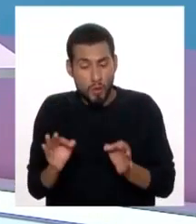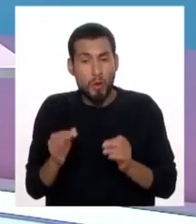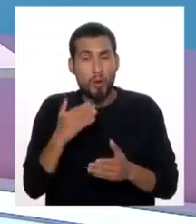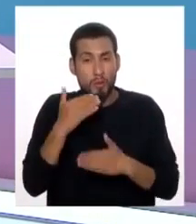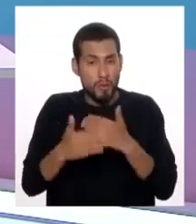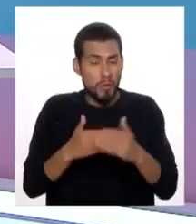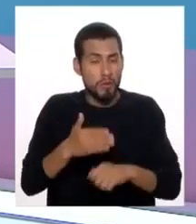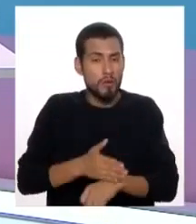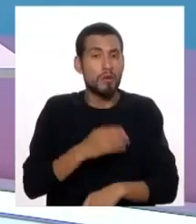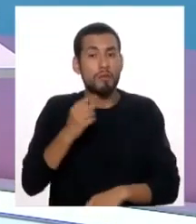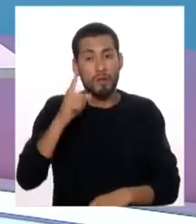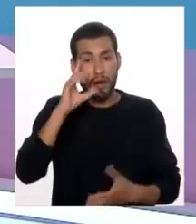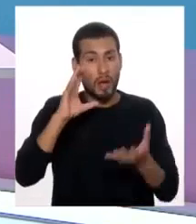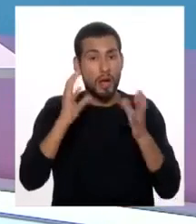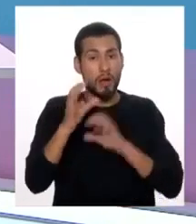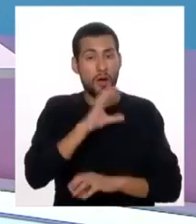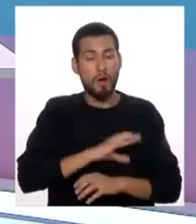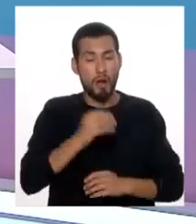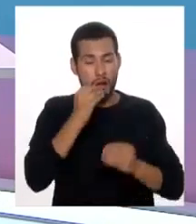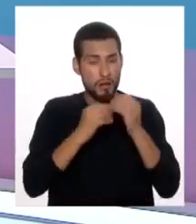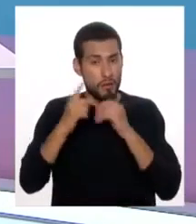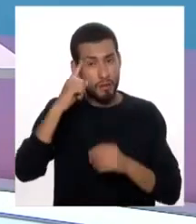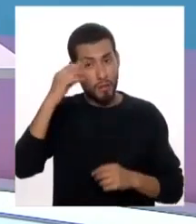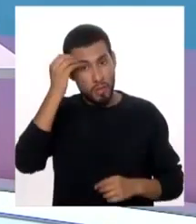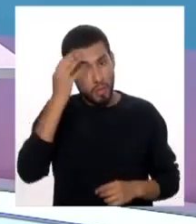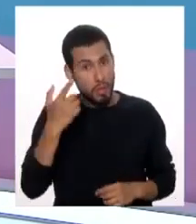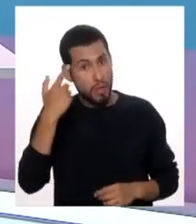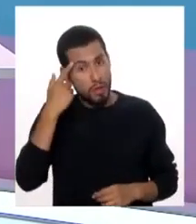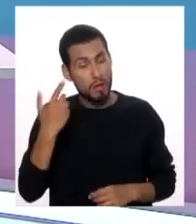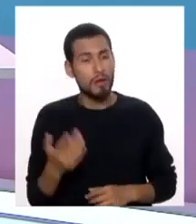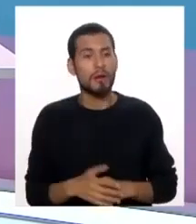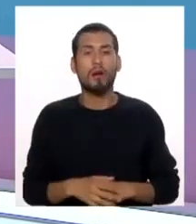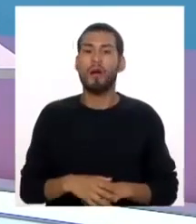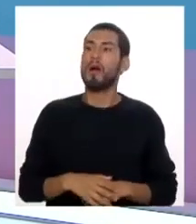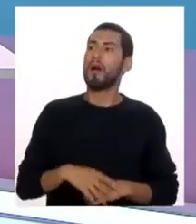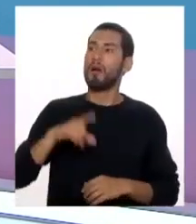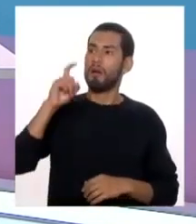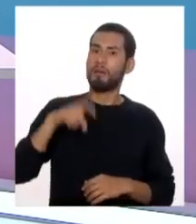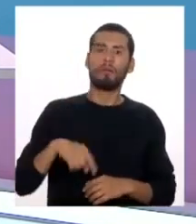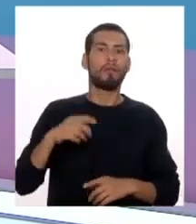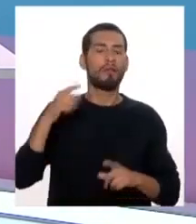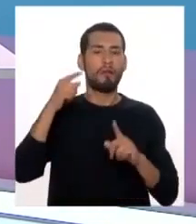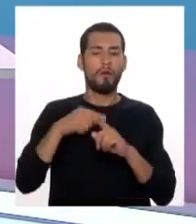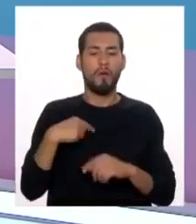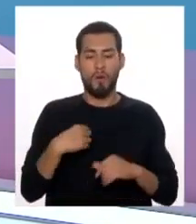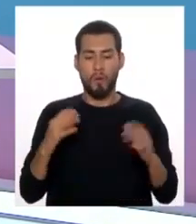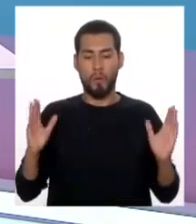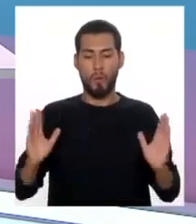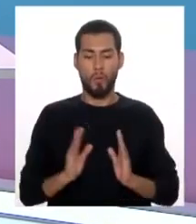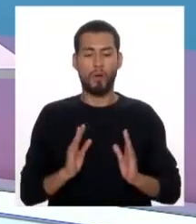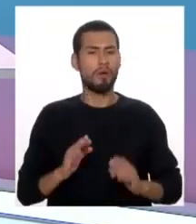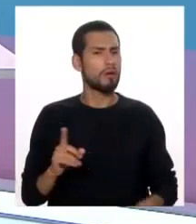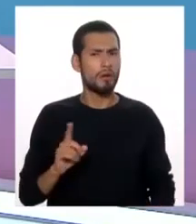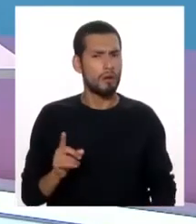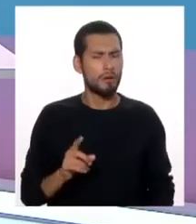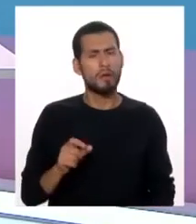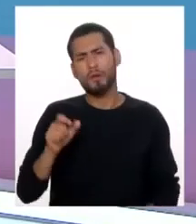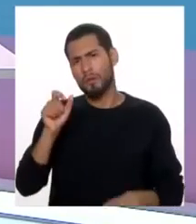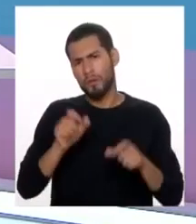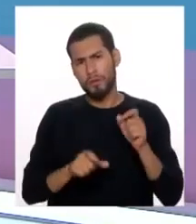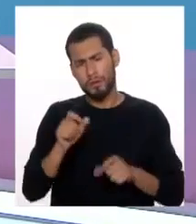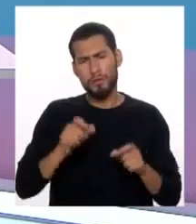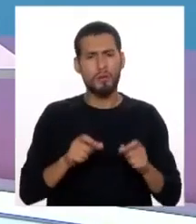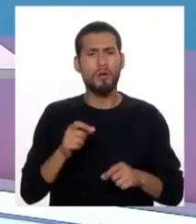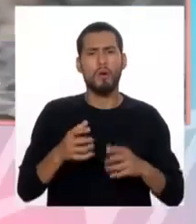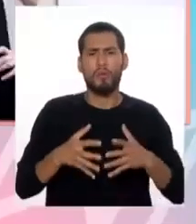transtornos de la conducta alimentaria, mito es que tienes que estar necesariamente delgado, y no, tú tienes personas con